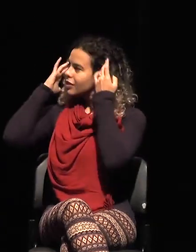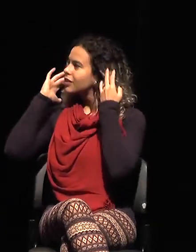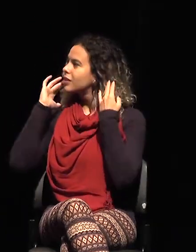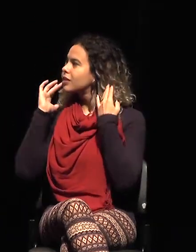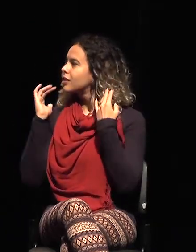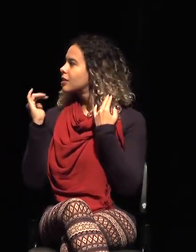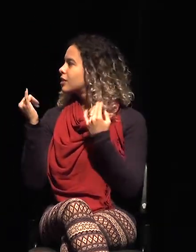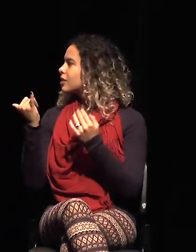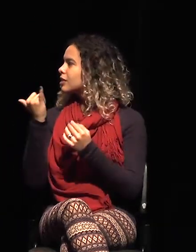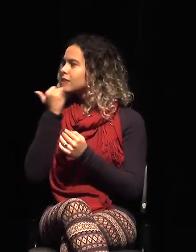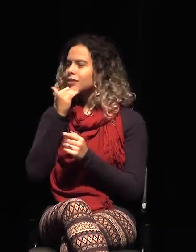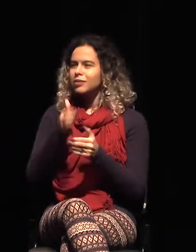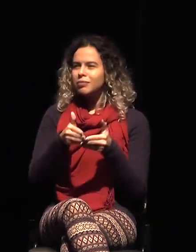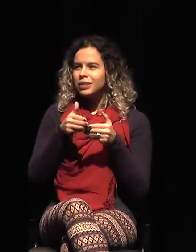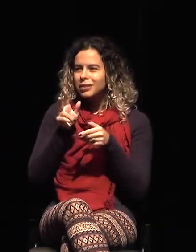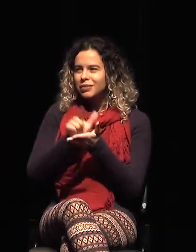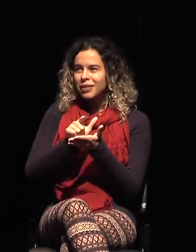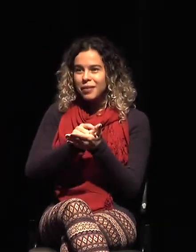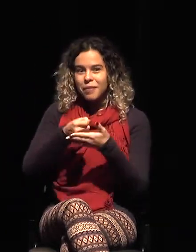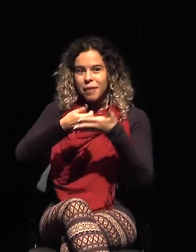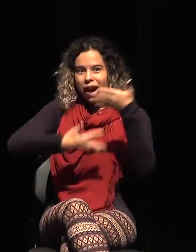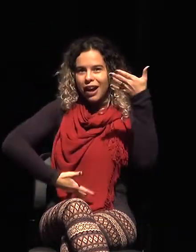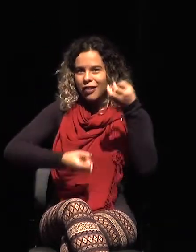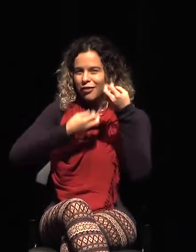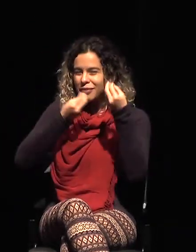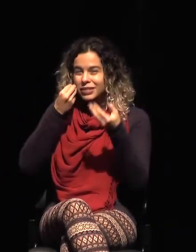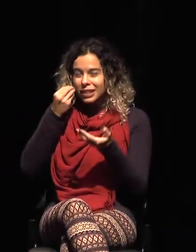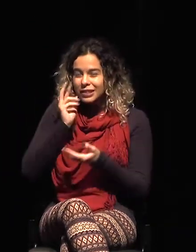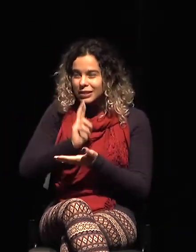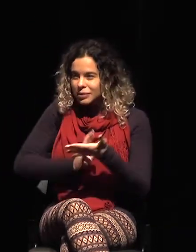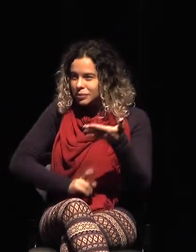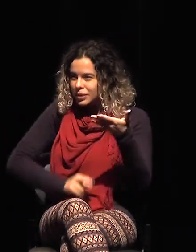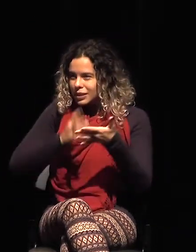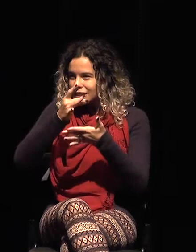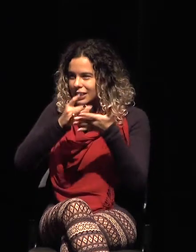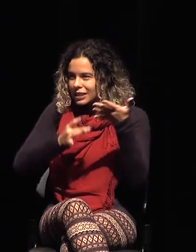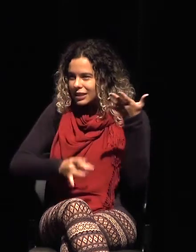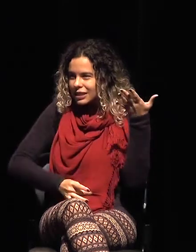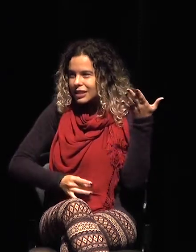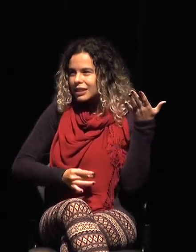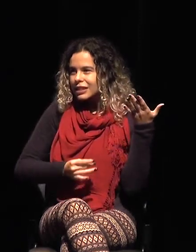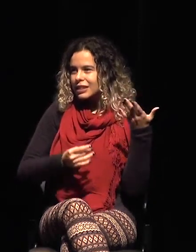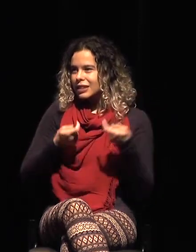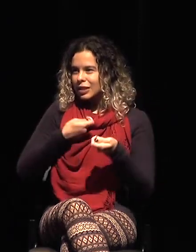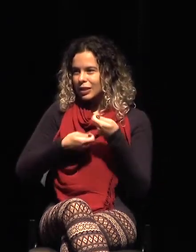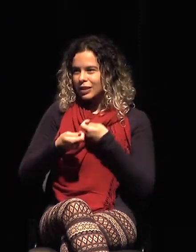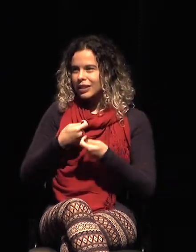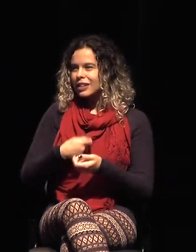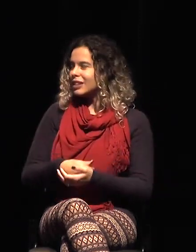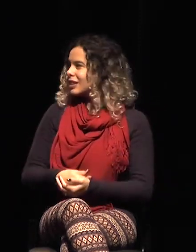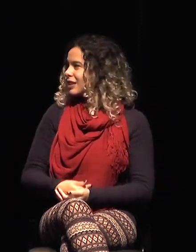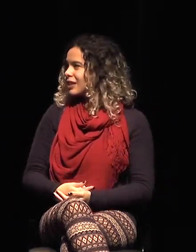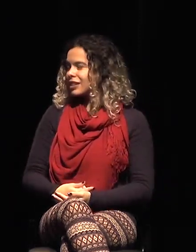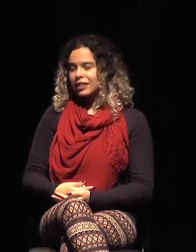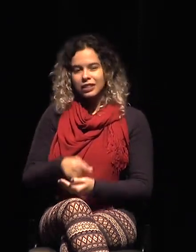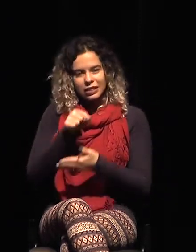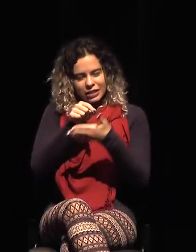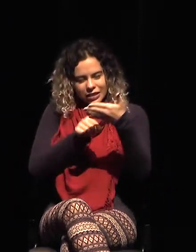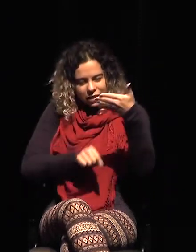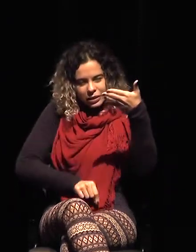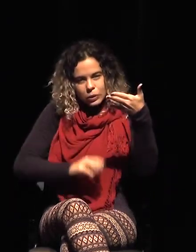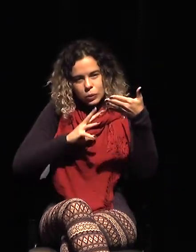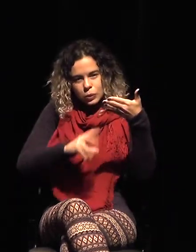papel con todas las preguntas para un buen economista del mercado financiero. Hacemos todo un diseño de todo,